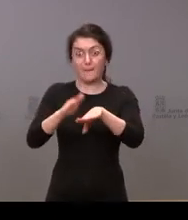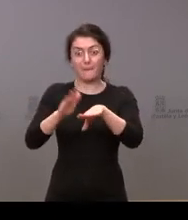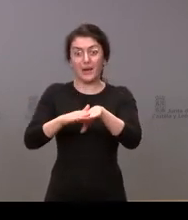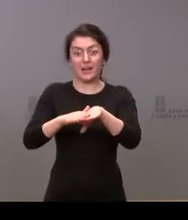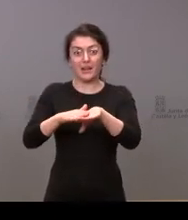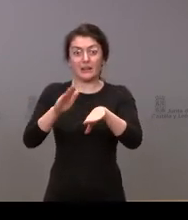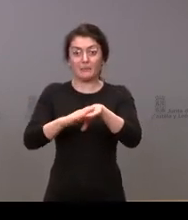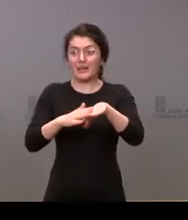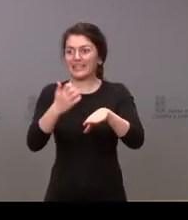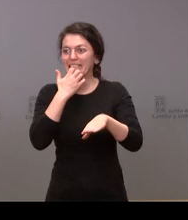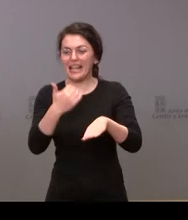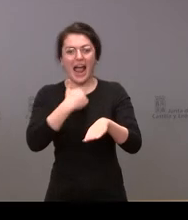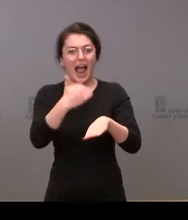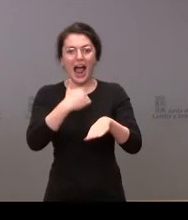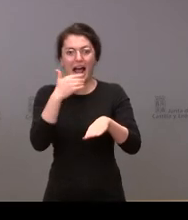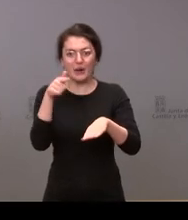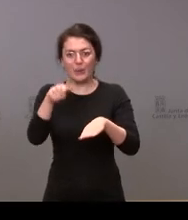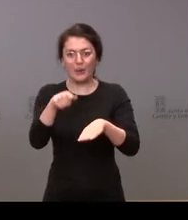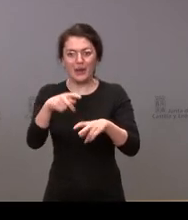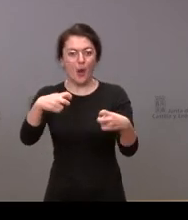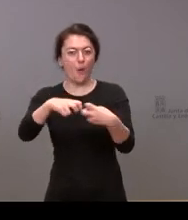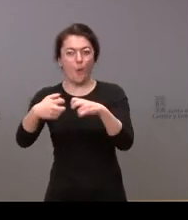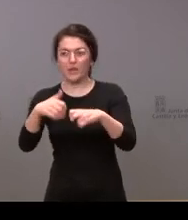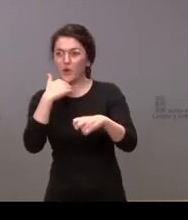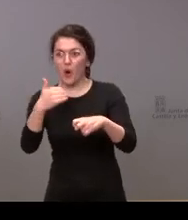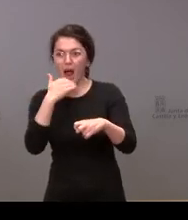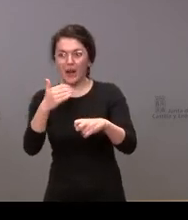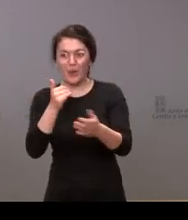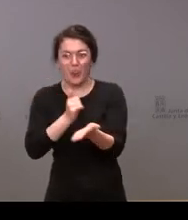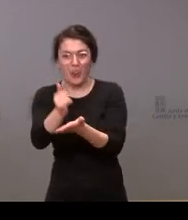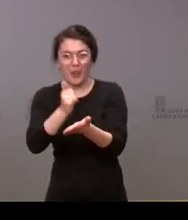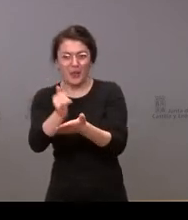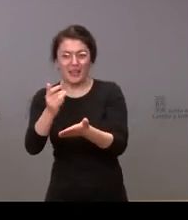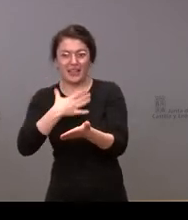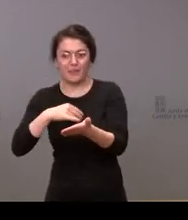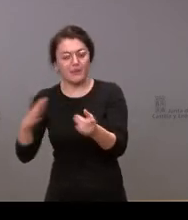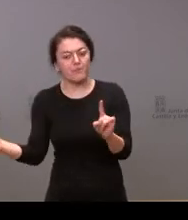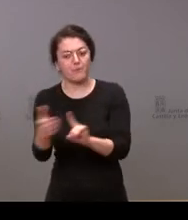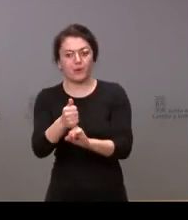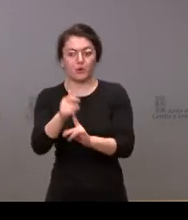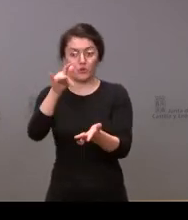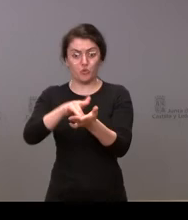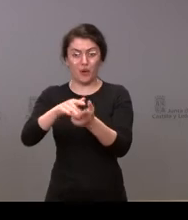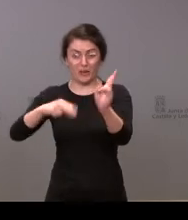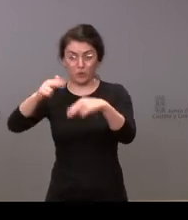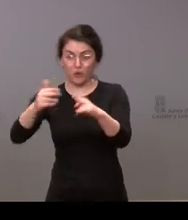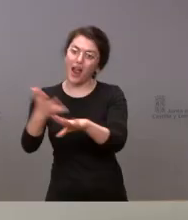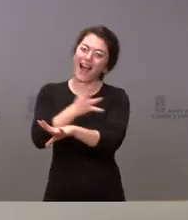resto de represaliado de la guerra civil se puedan encontrar antes de que se urbanice la zona gracias